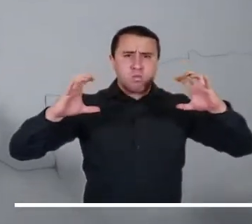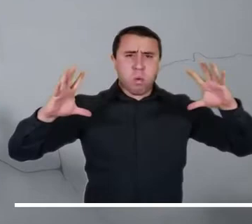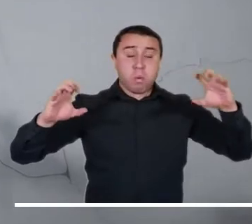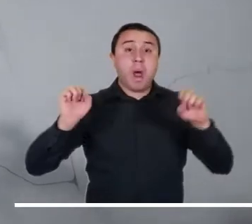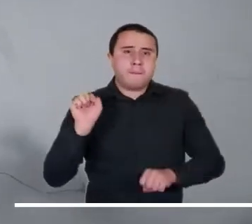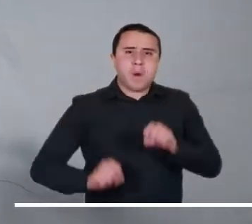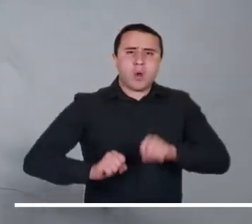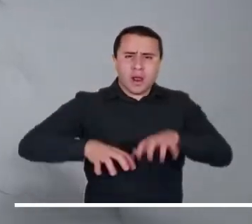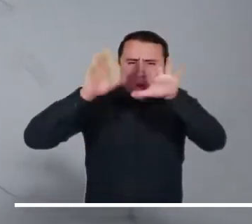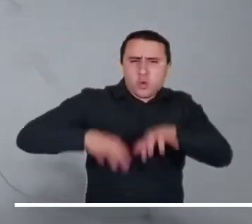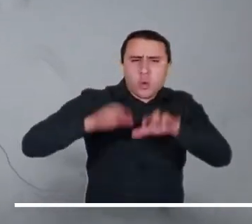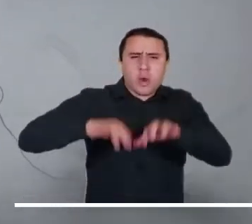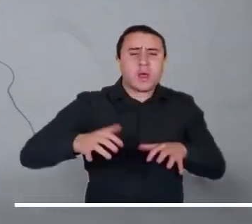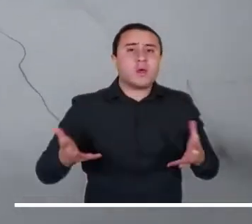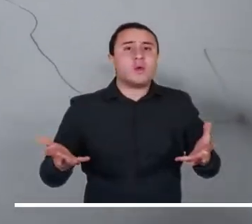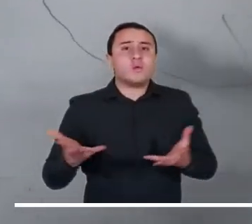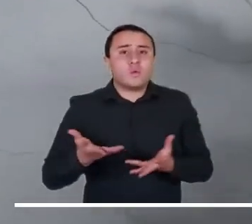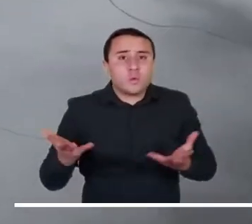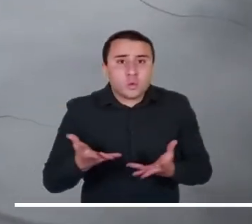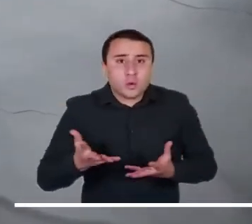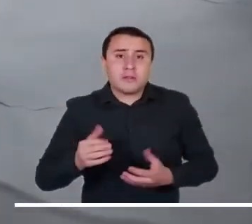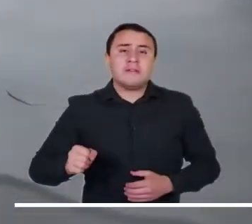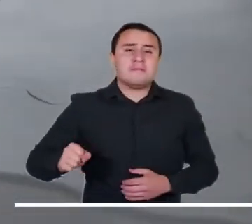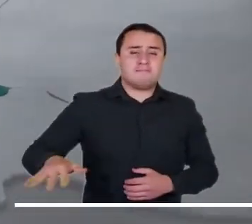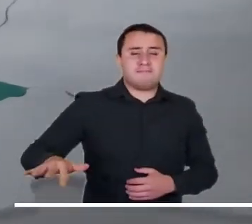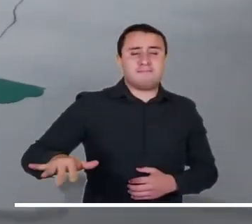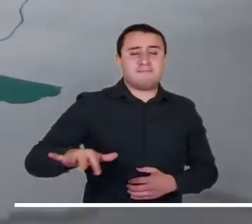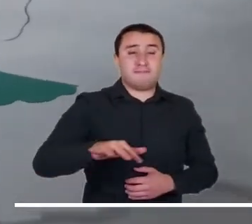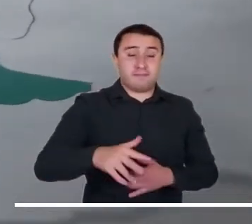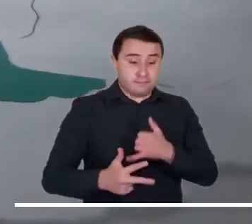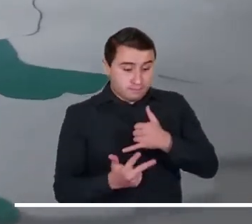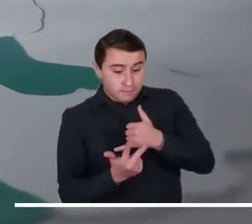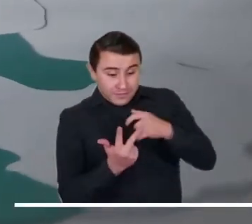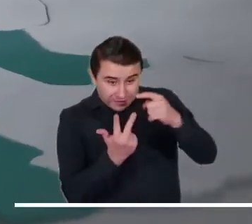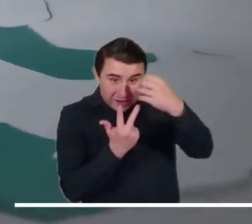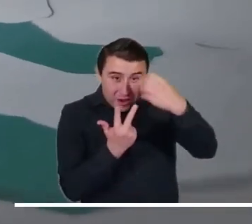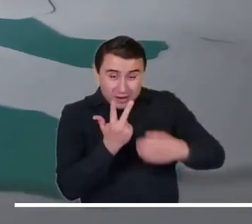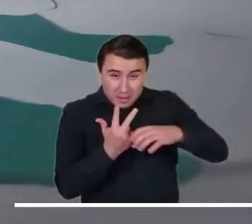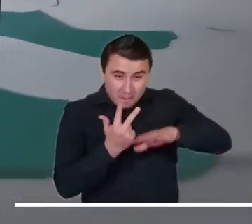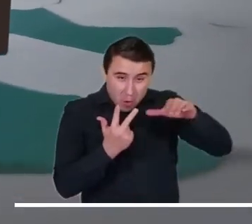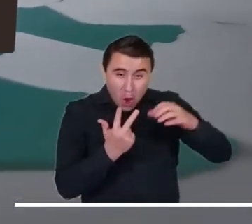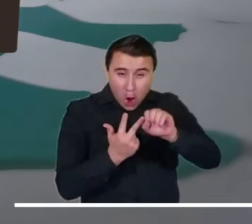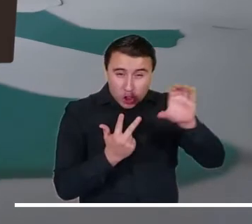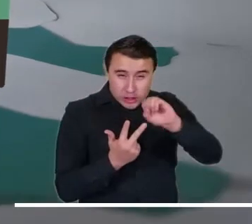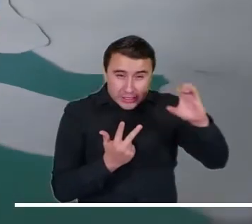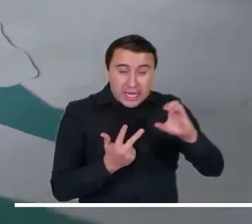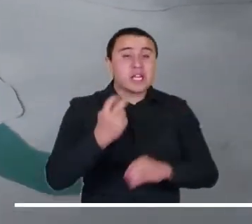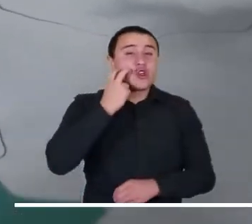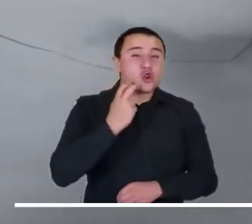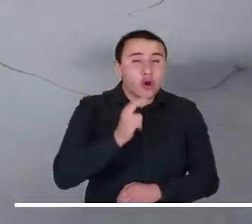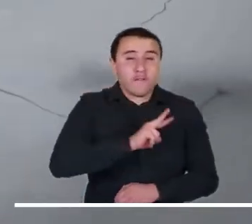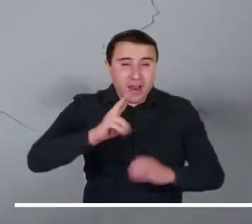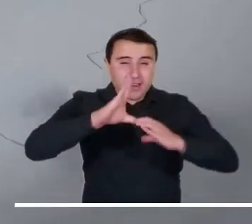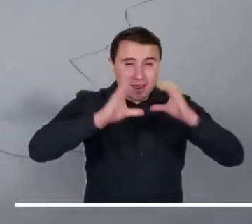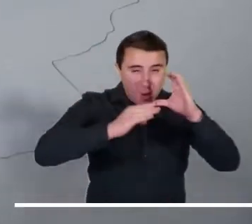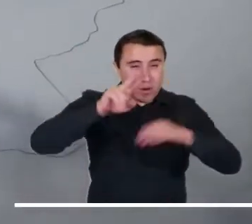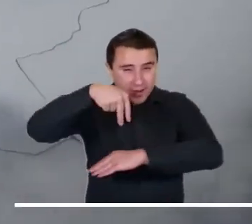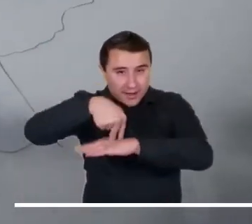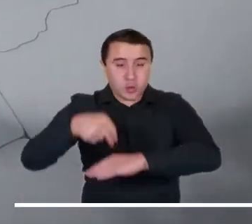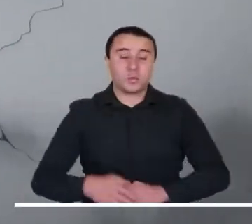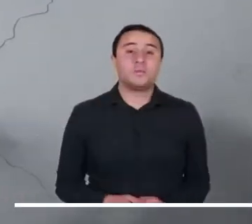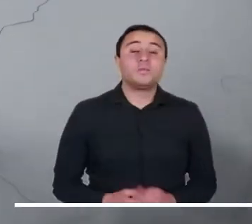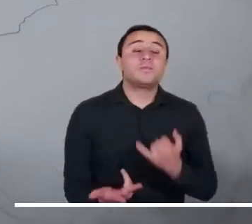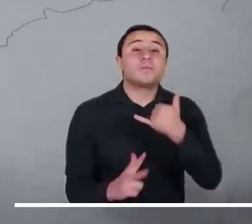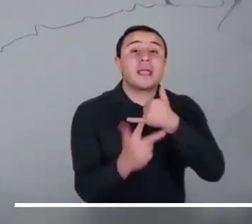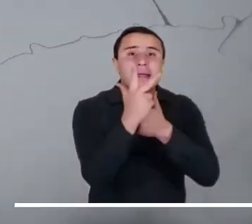Pacífico podría provocar lluvias moderadas y sectorizadas a lo largo de la cordillera occidental de los departamentos de Chocó, Valle, Cauca y Nariz.